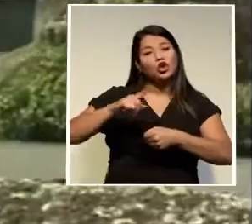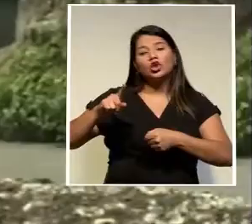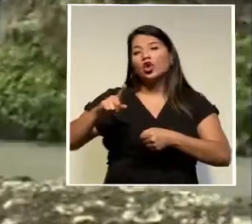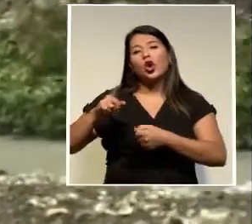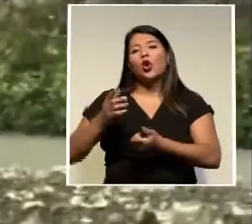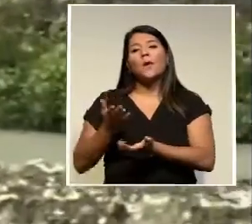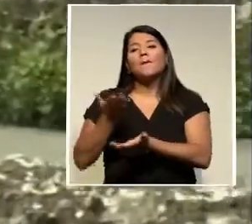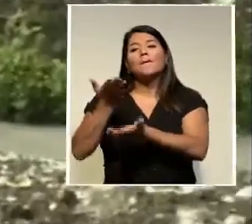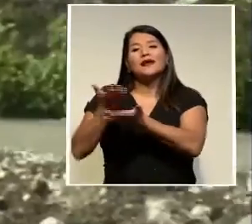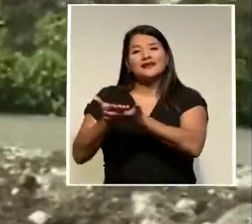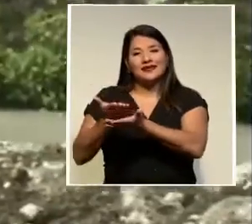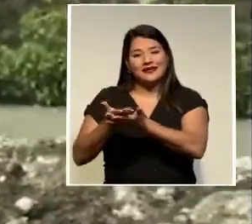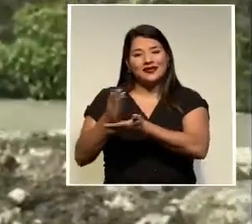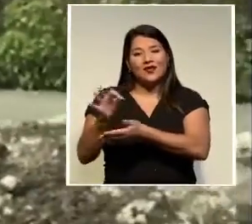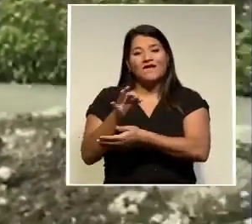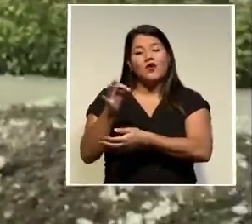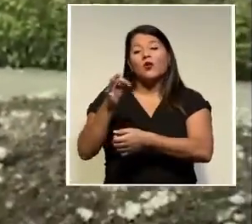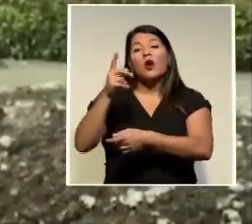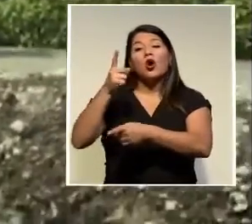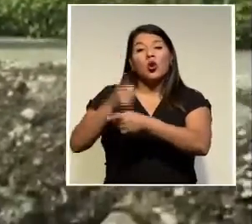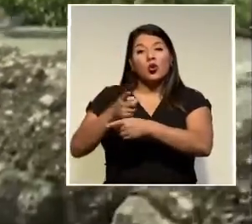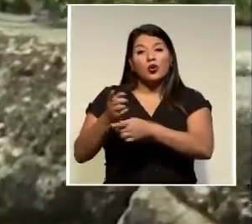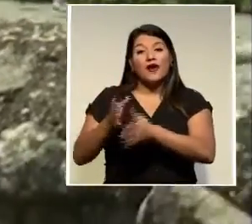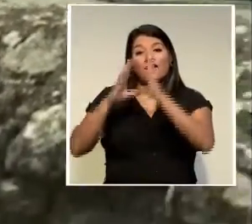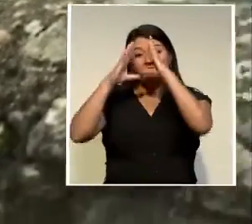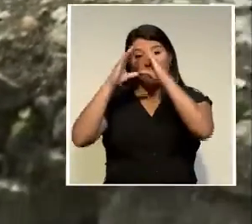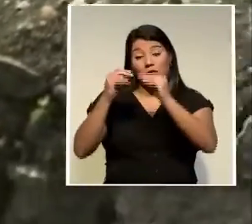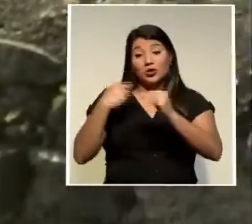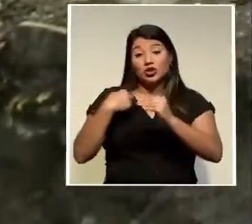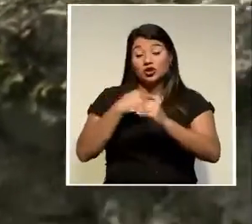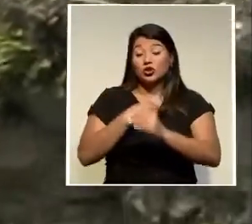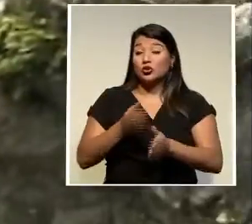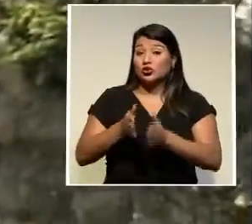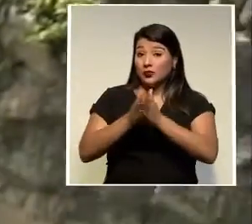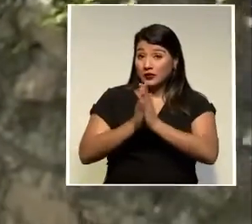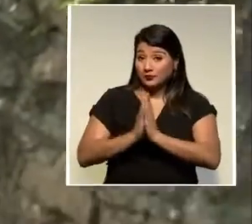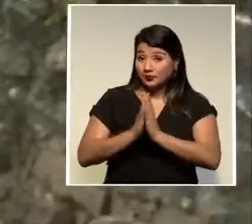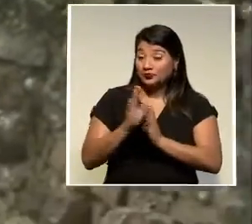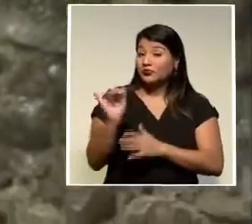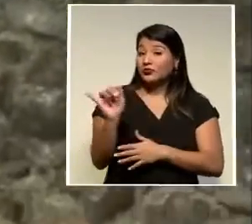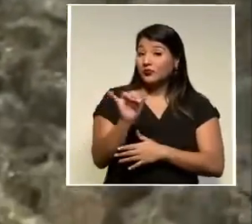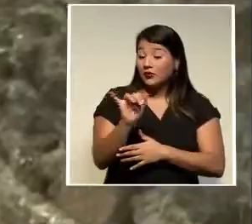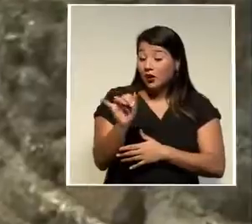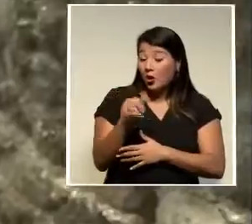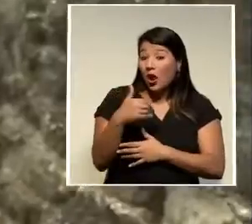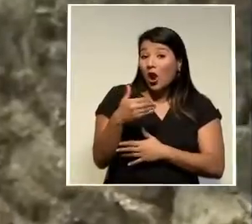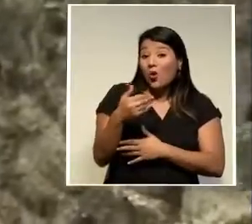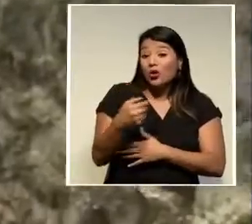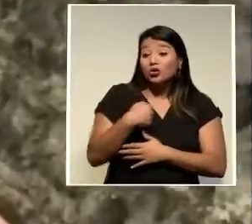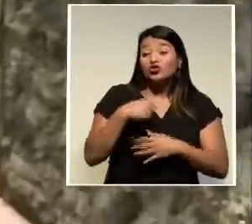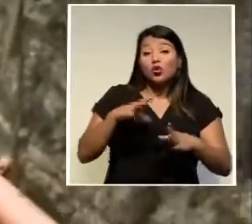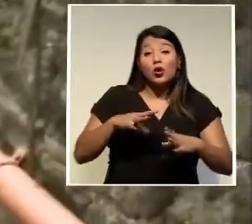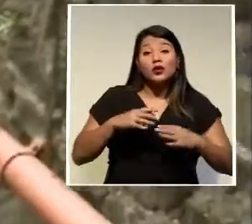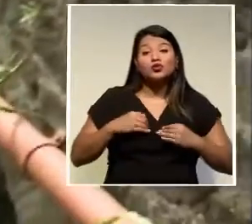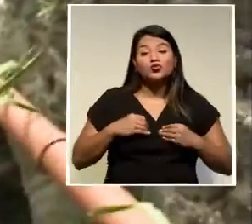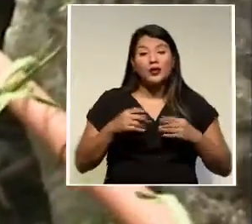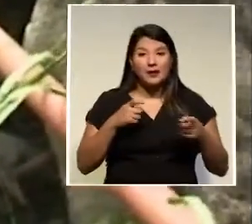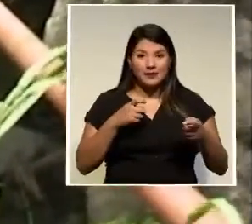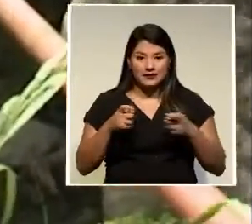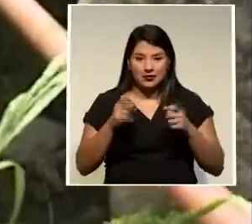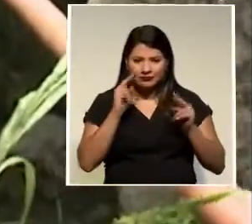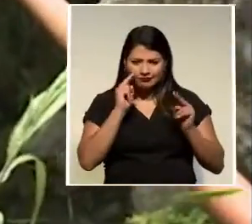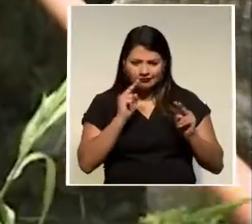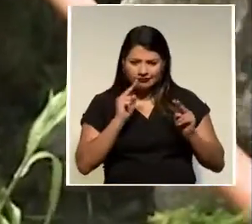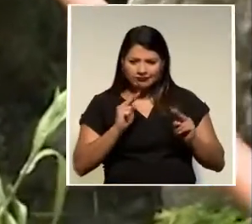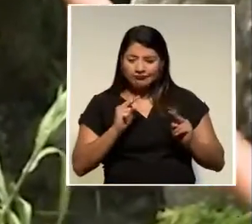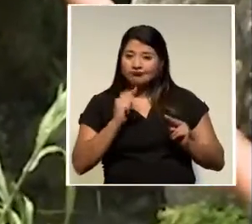las ofertas que la municipalidad les planteó. Además, nos encontramos, cuando yo asumí la administración, me encontré serias